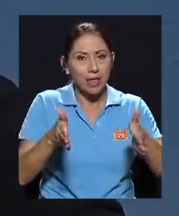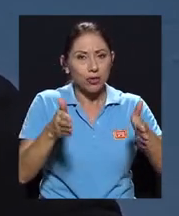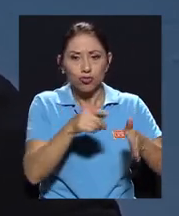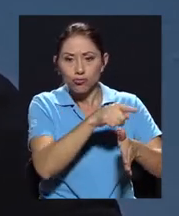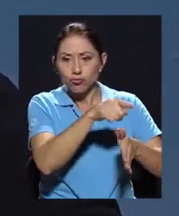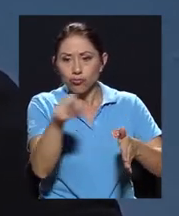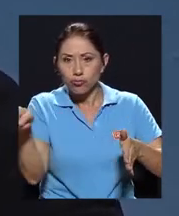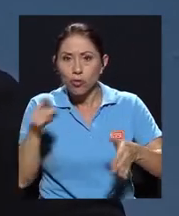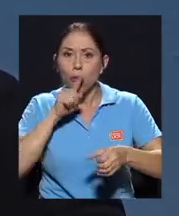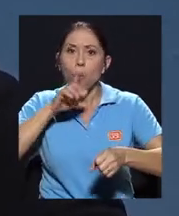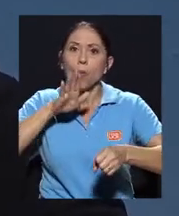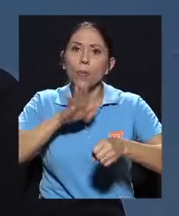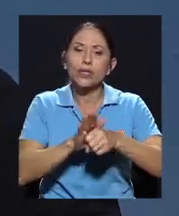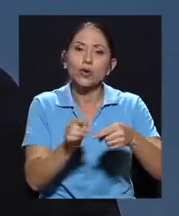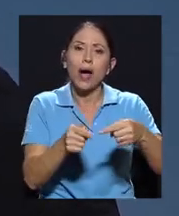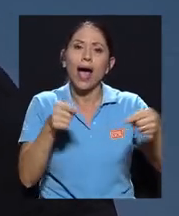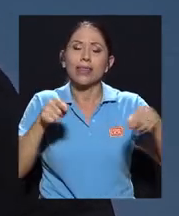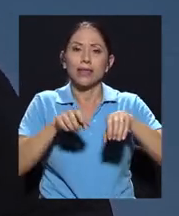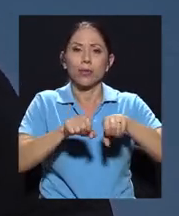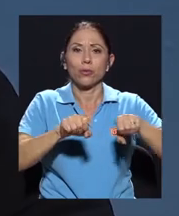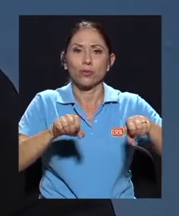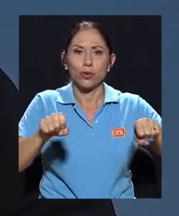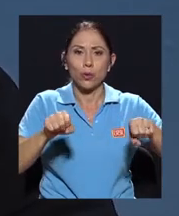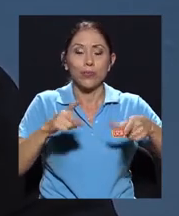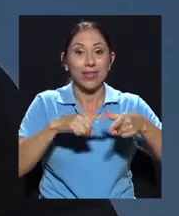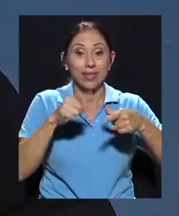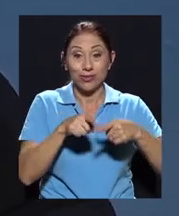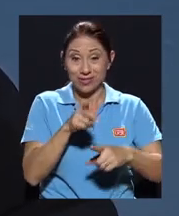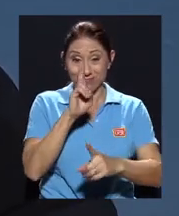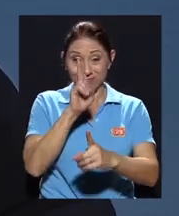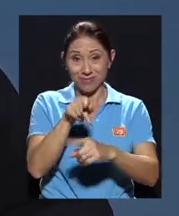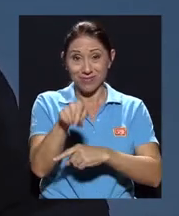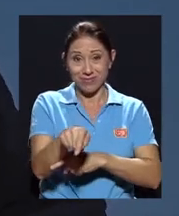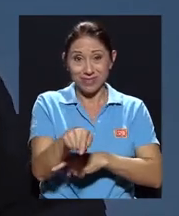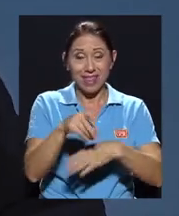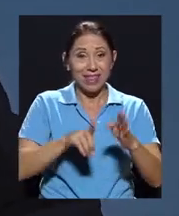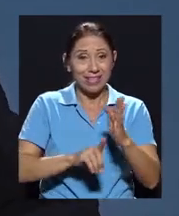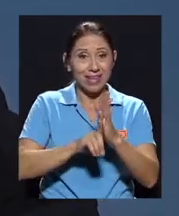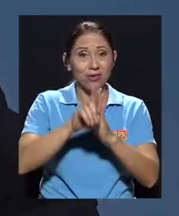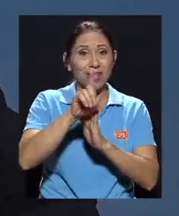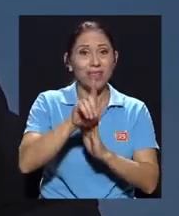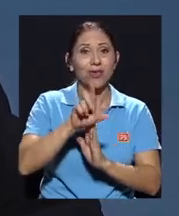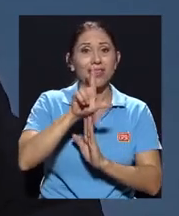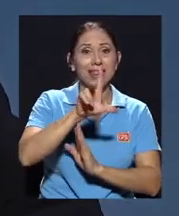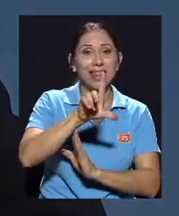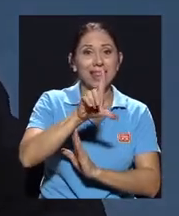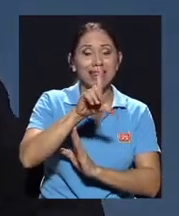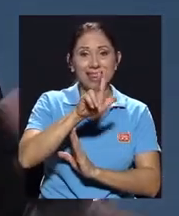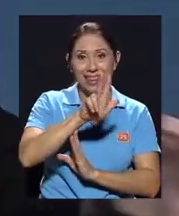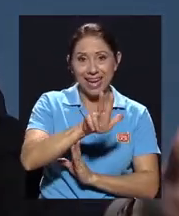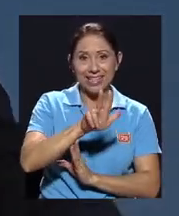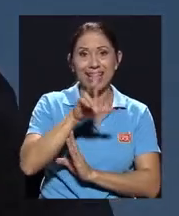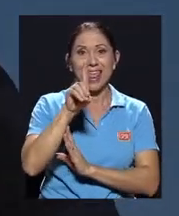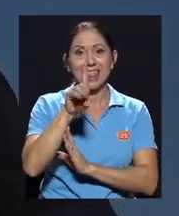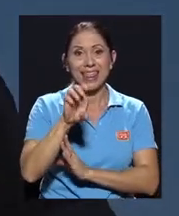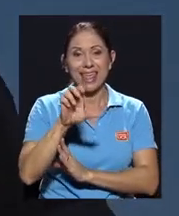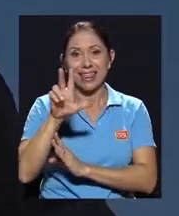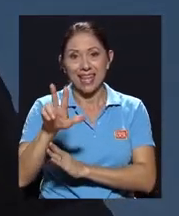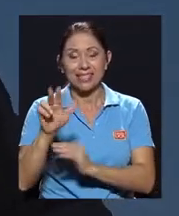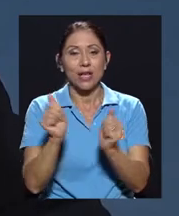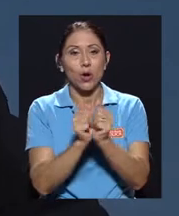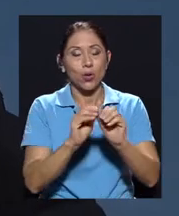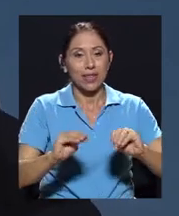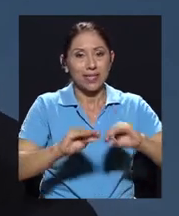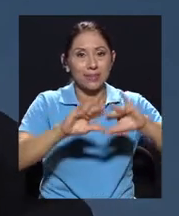anticorrupción. Entonces, dentro de esa misma línea estamos desarrollando 3 de 3 junto con el apoyo de Transparencia Internacional y el grupo